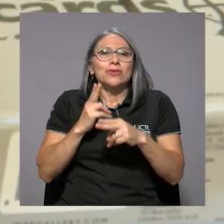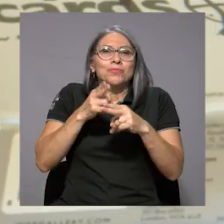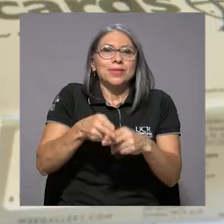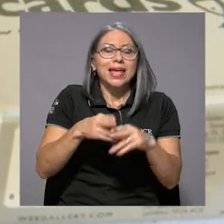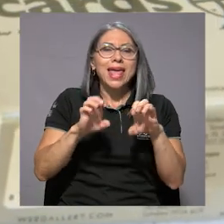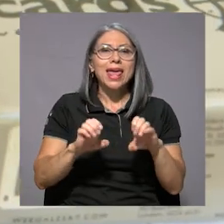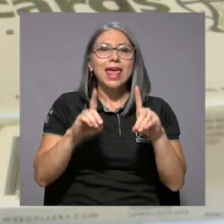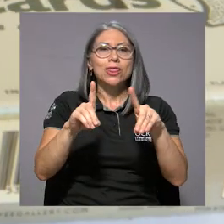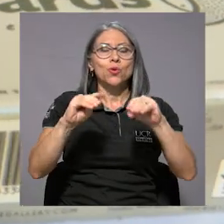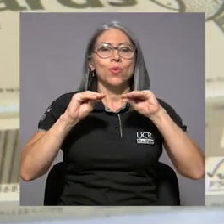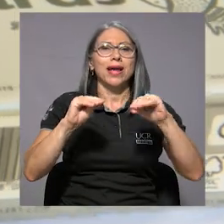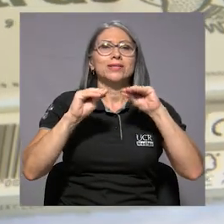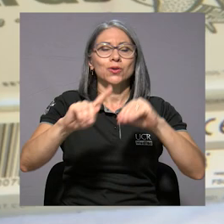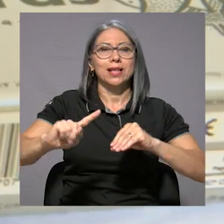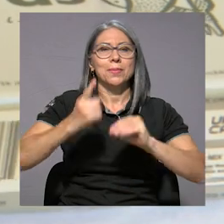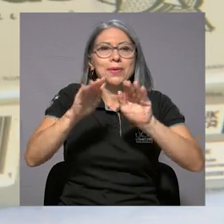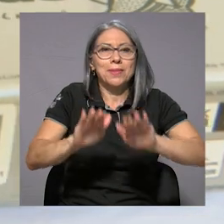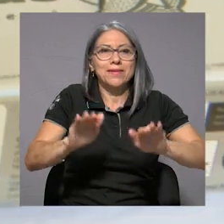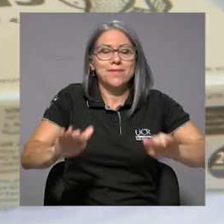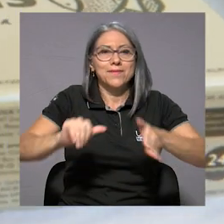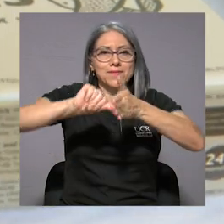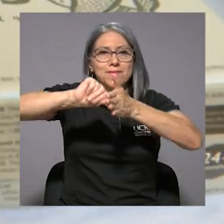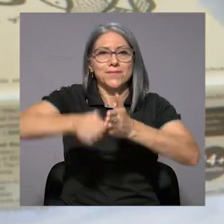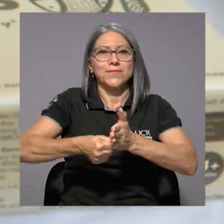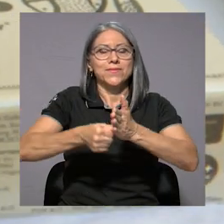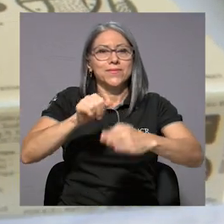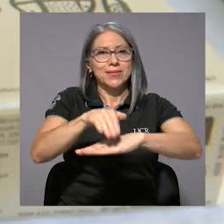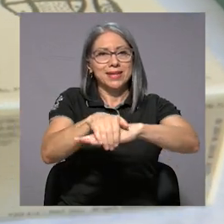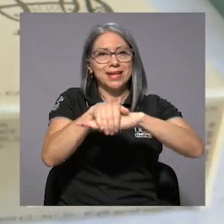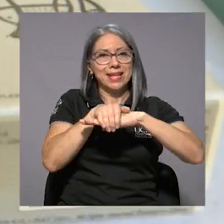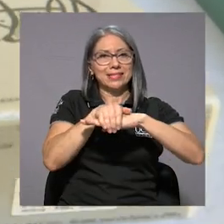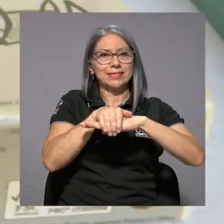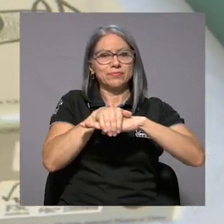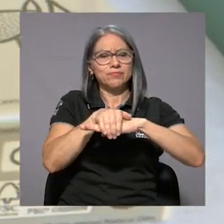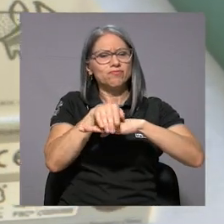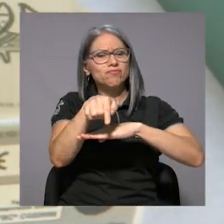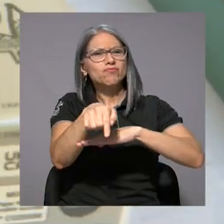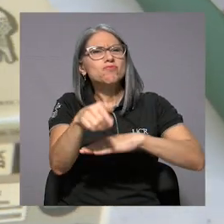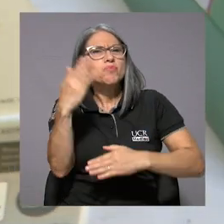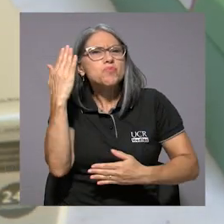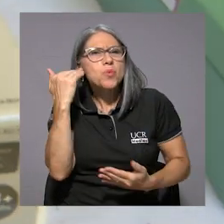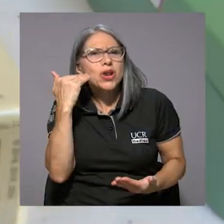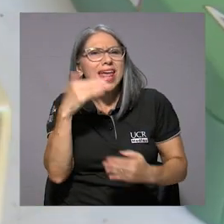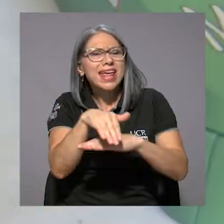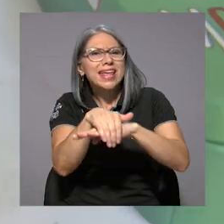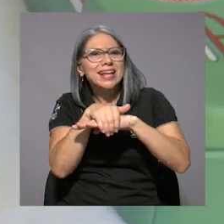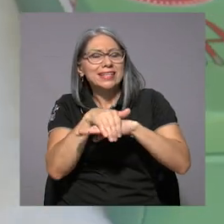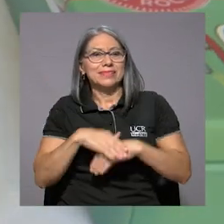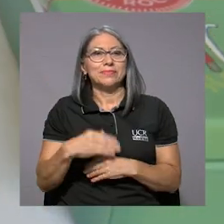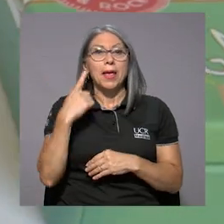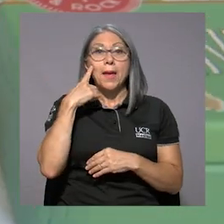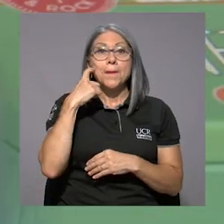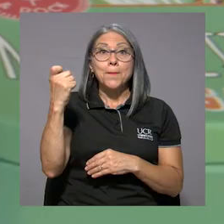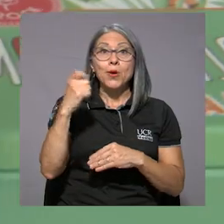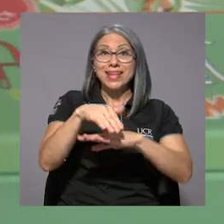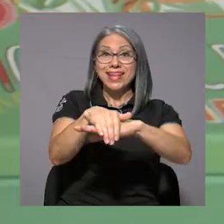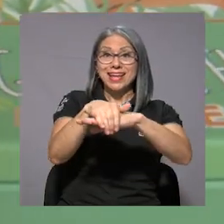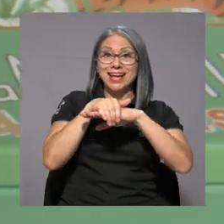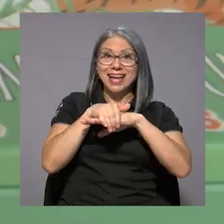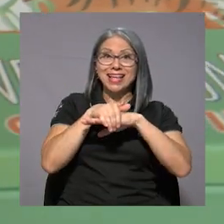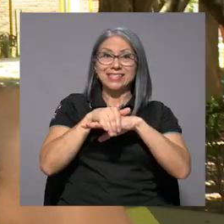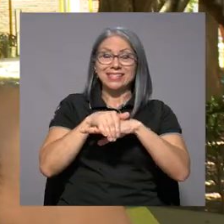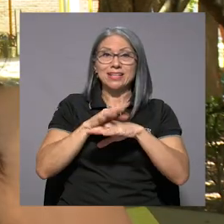estamos hablando de educación de la primera infancia pero con un énfasis en inglés porque en inglés porque en la